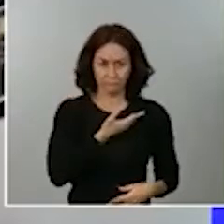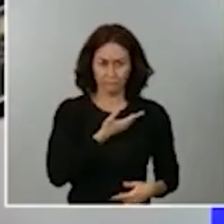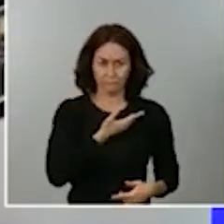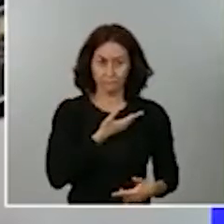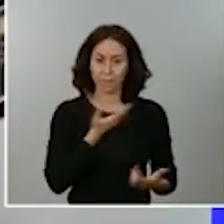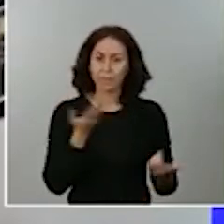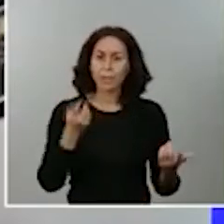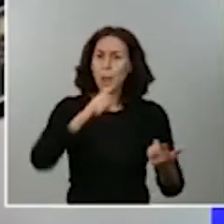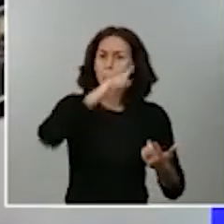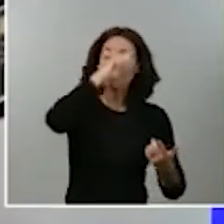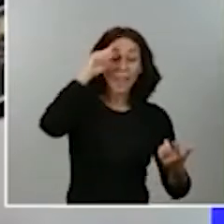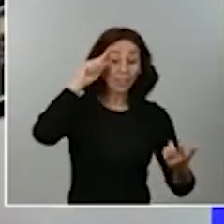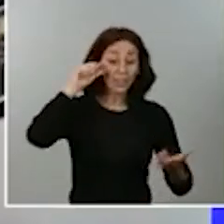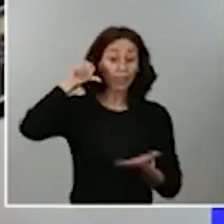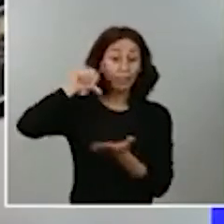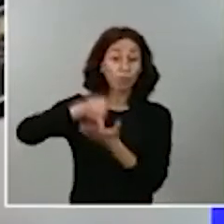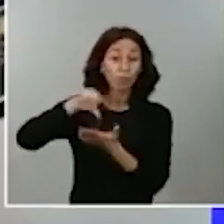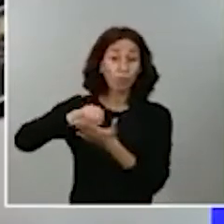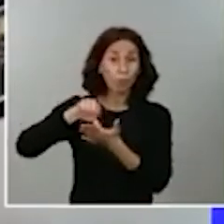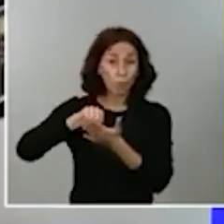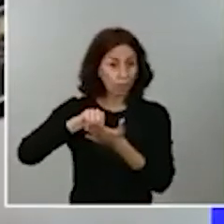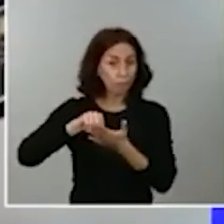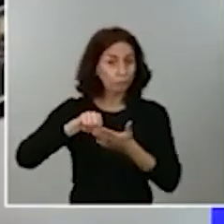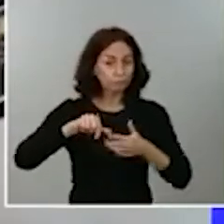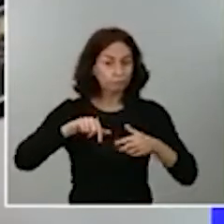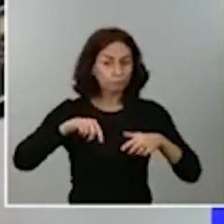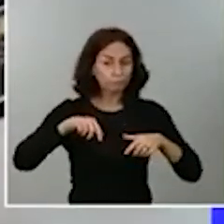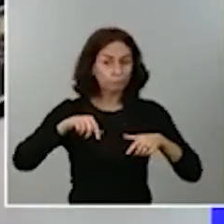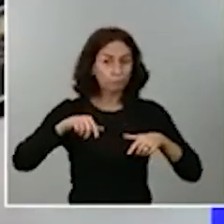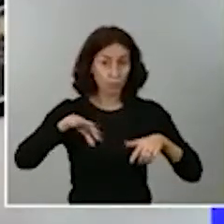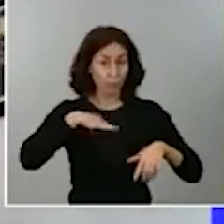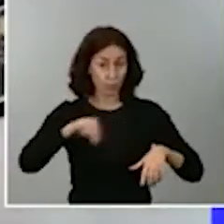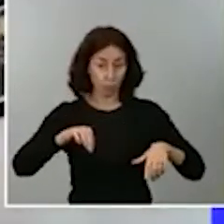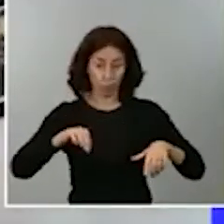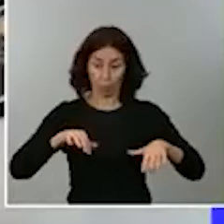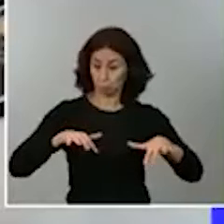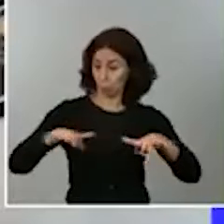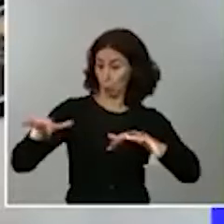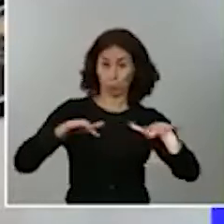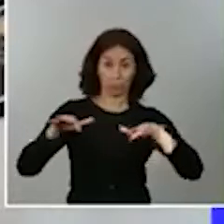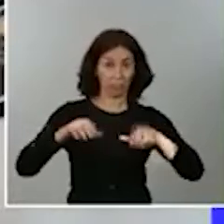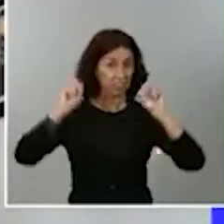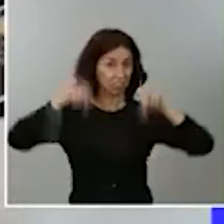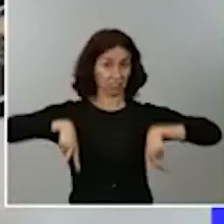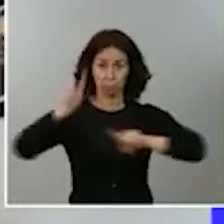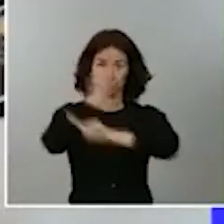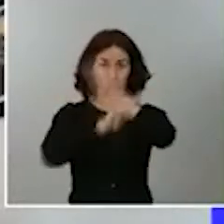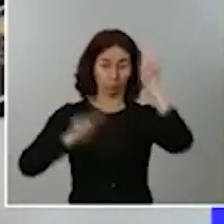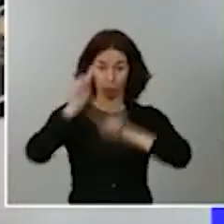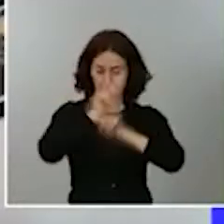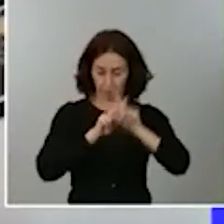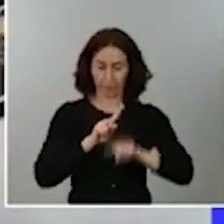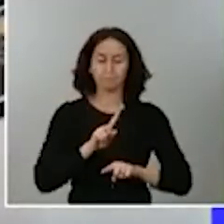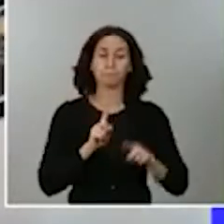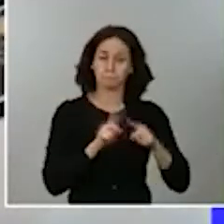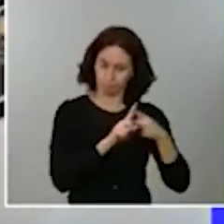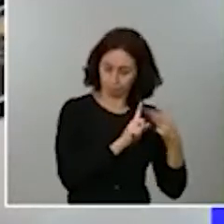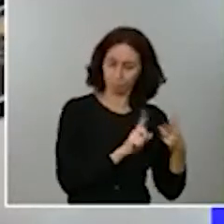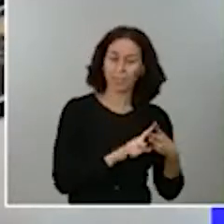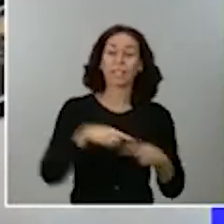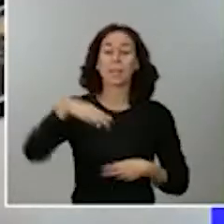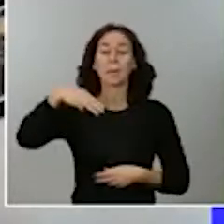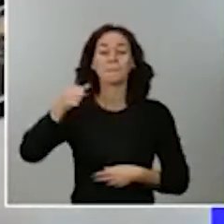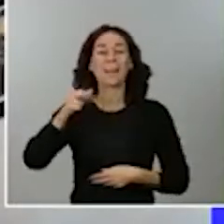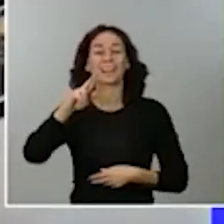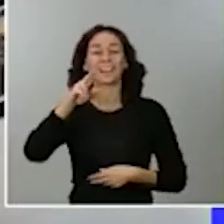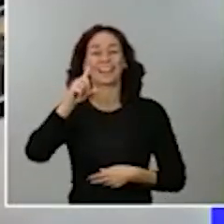por sus ciudades y las ciudades confinadas sin mayor problema y al ministro Marlaska. No sé si tienen ustedes datos, ya estamos, las